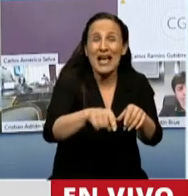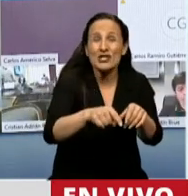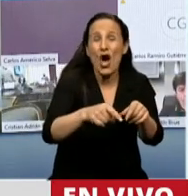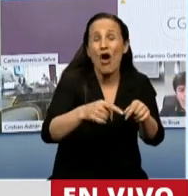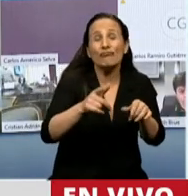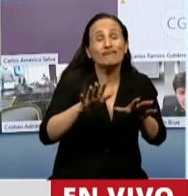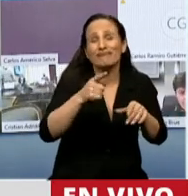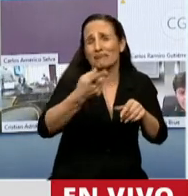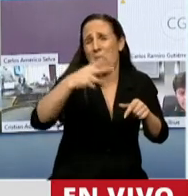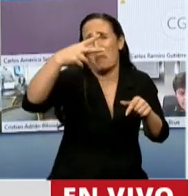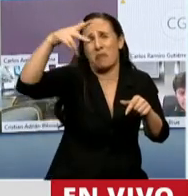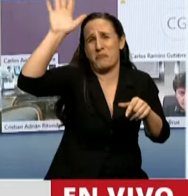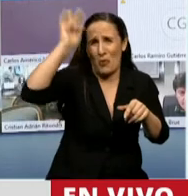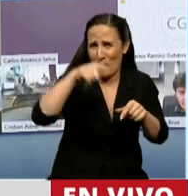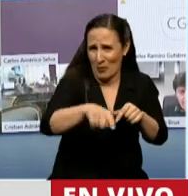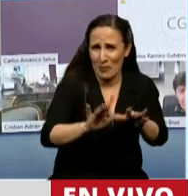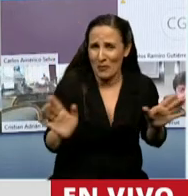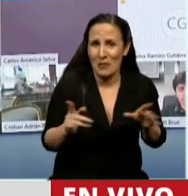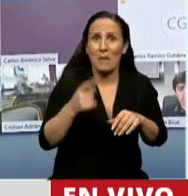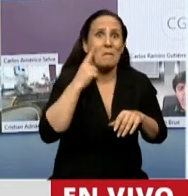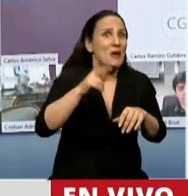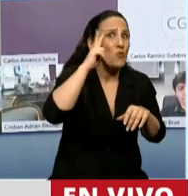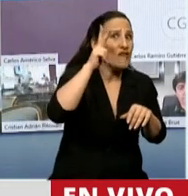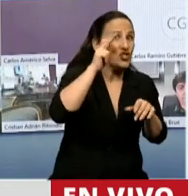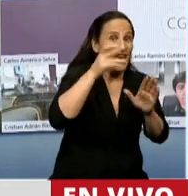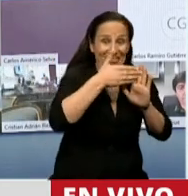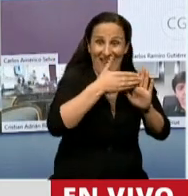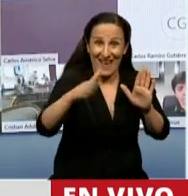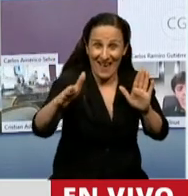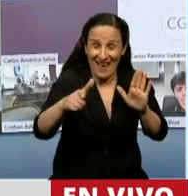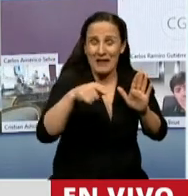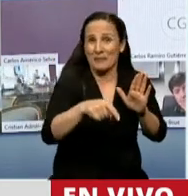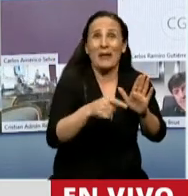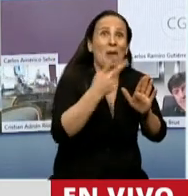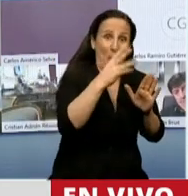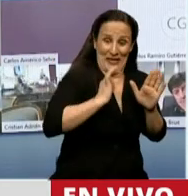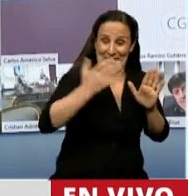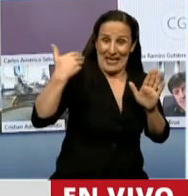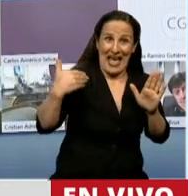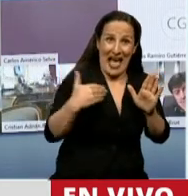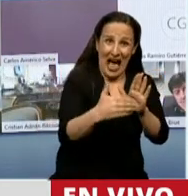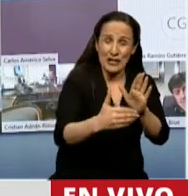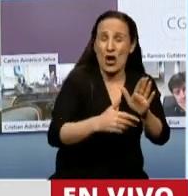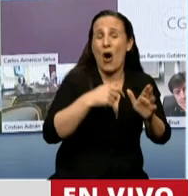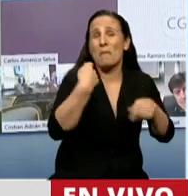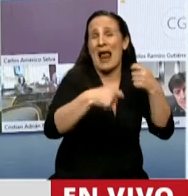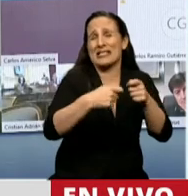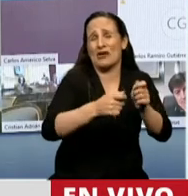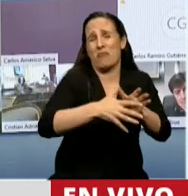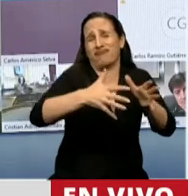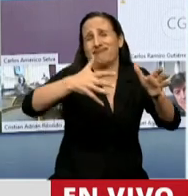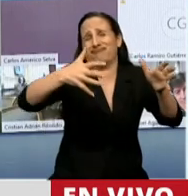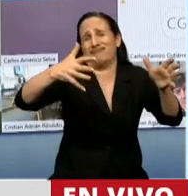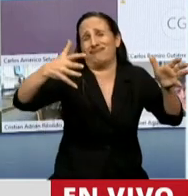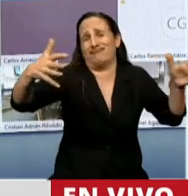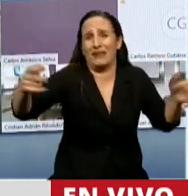el año 1980. Se produjo en 20 años más plástico que en los últimos 100 años. Hay una isla